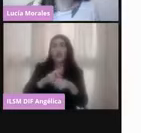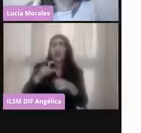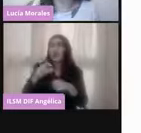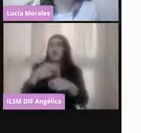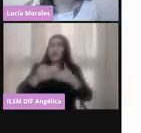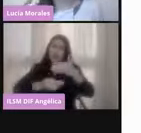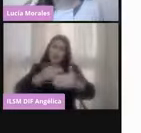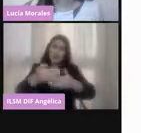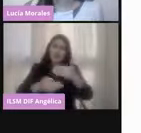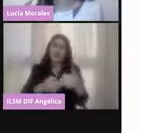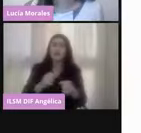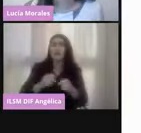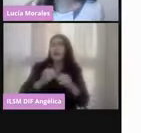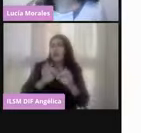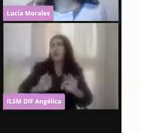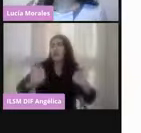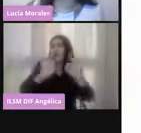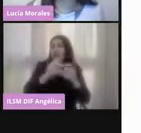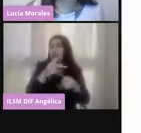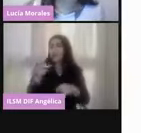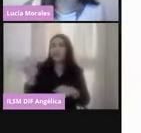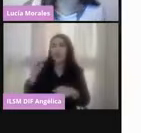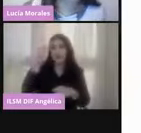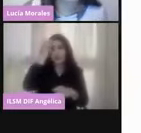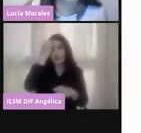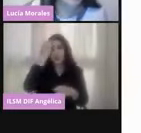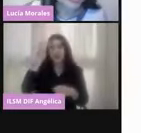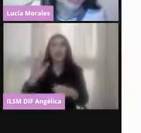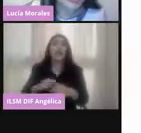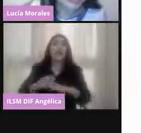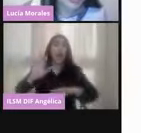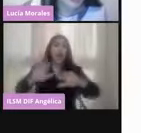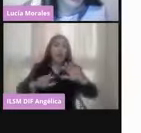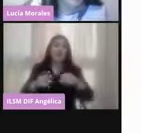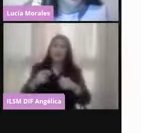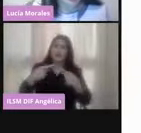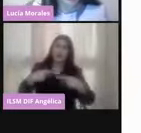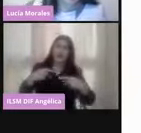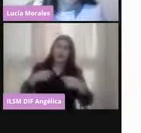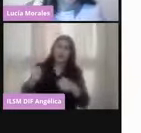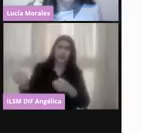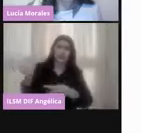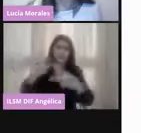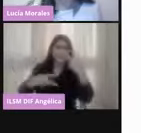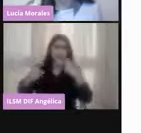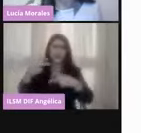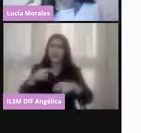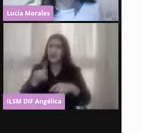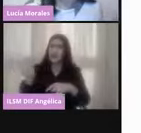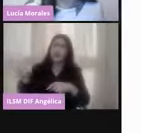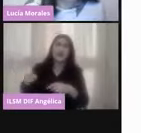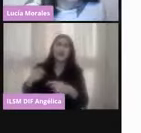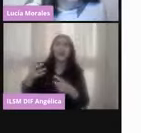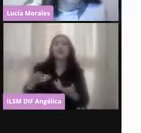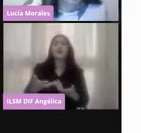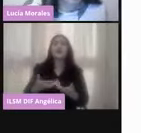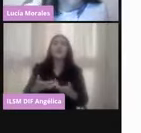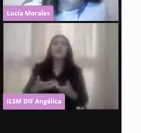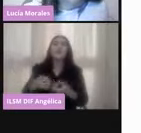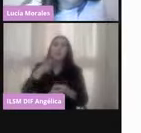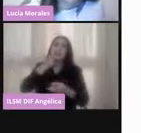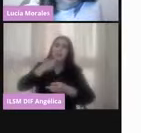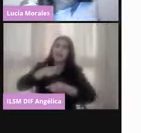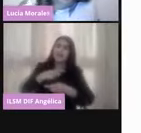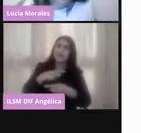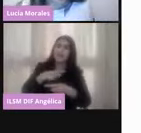procedimiento porque de repente llegan nuestras compañeras, compañeros capacitadores, asistentes electorales con una carta de notificación